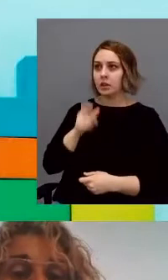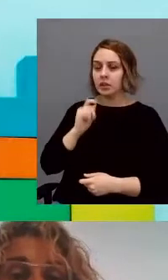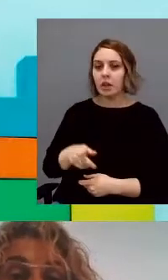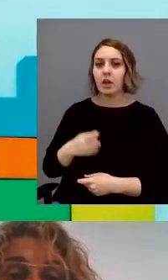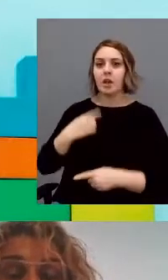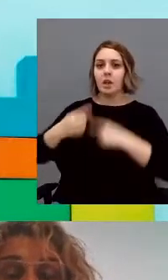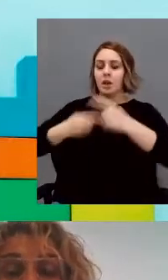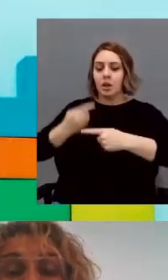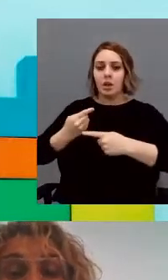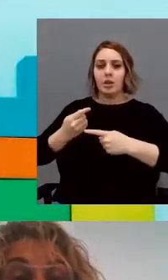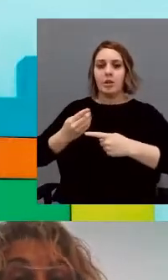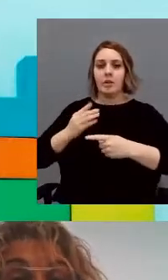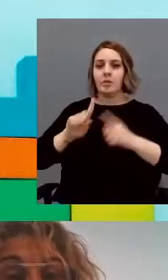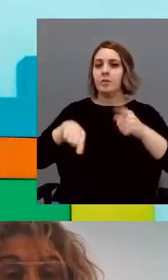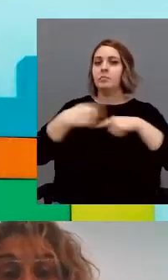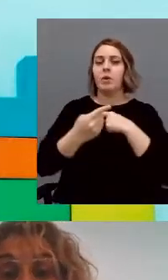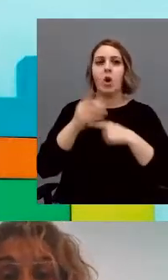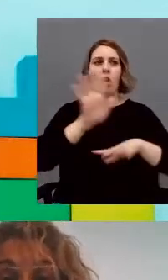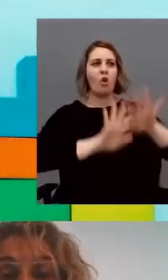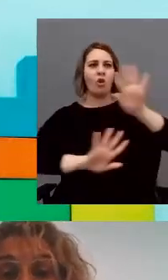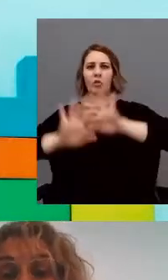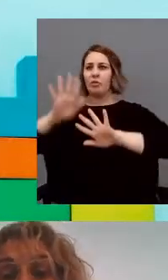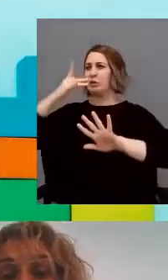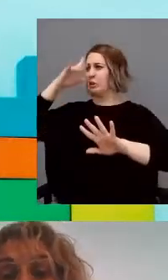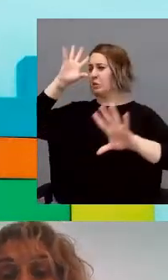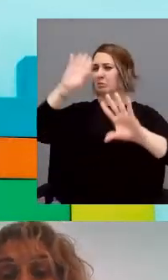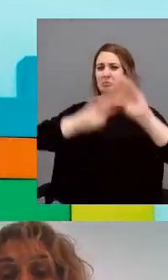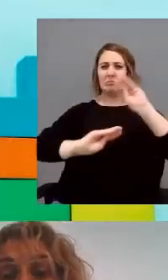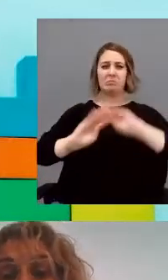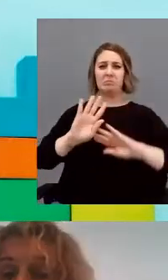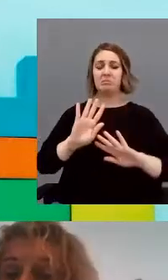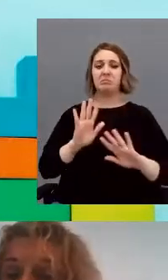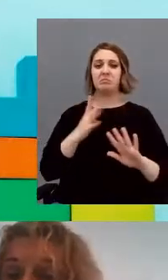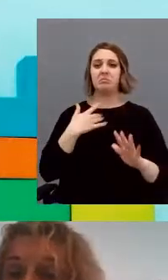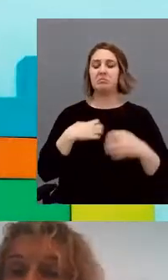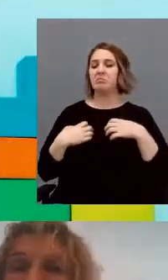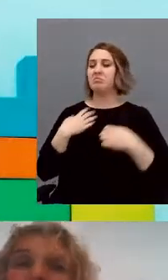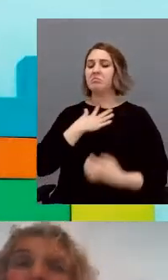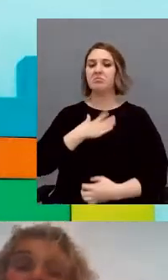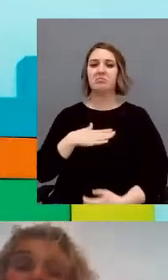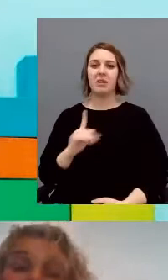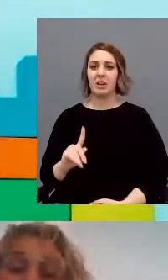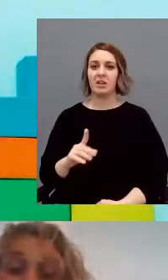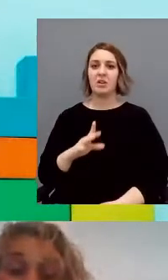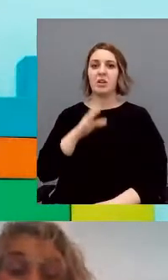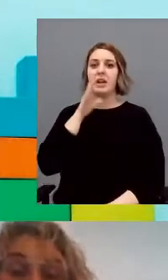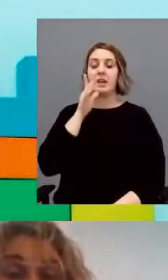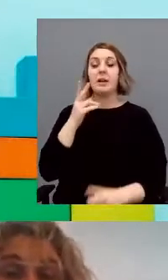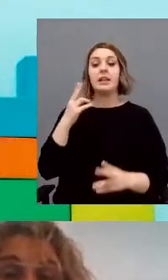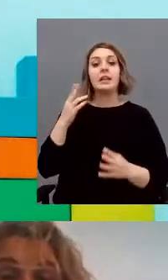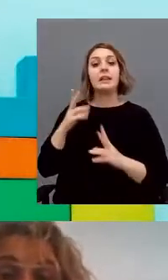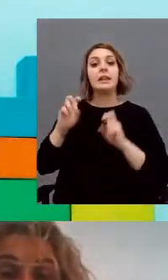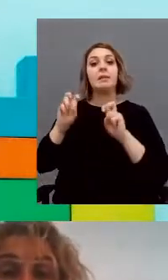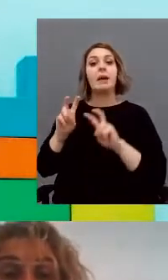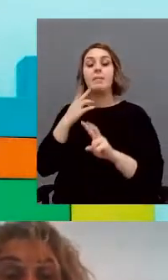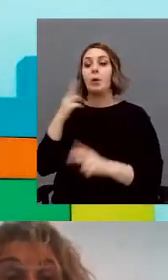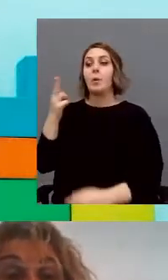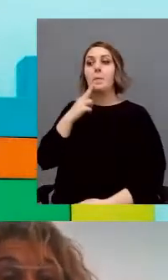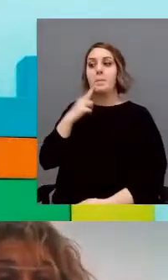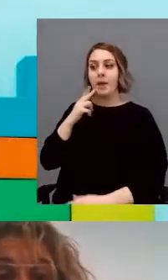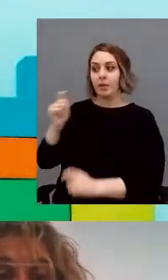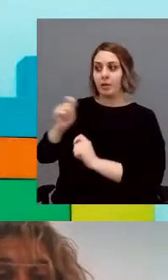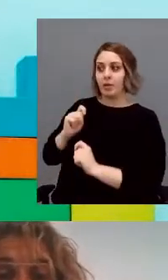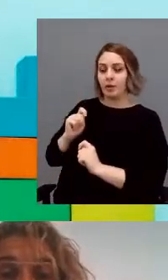¿no? Provoca lo que es una confusión, un desconcierto, un malestar. La parte de generalizar el miedo. A veces, muchas veces, un